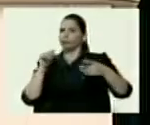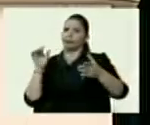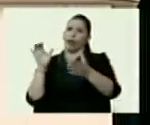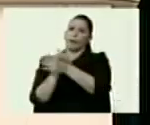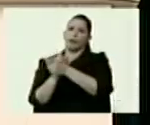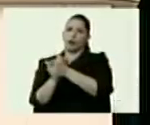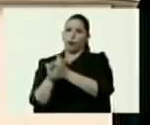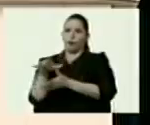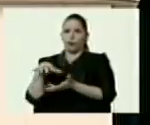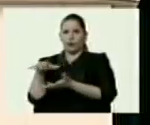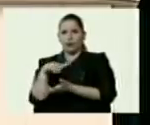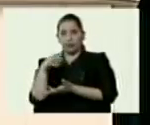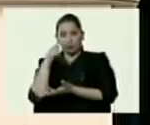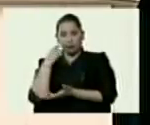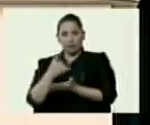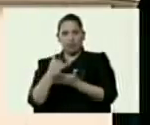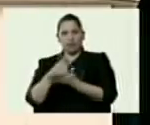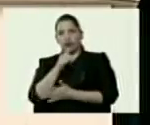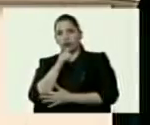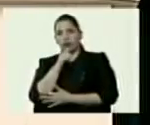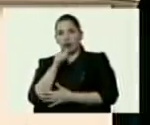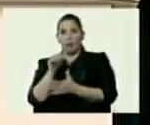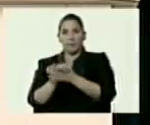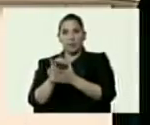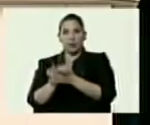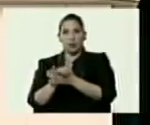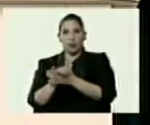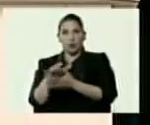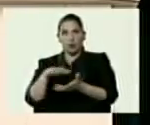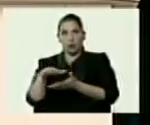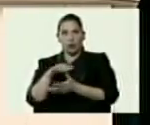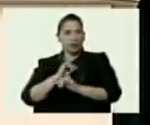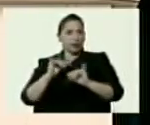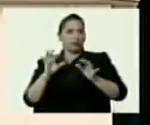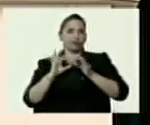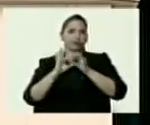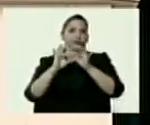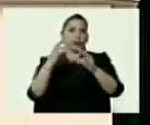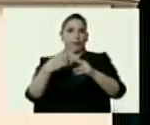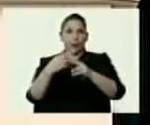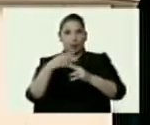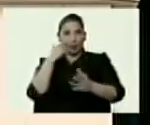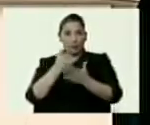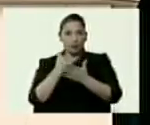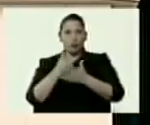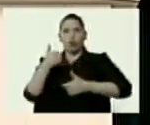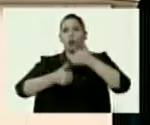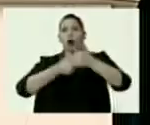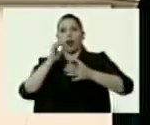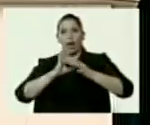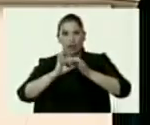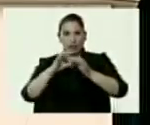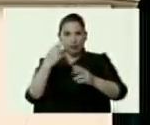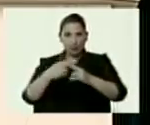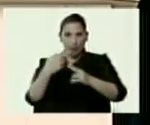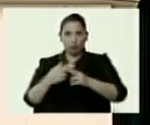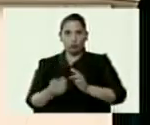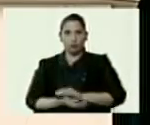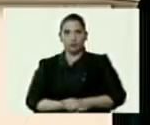problemático, y cuando hablan de alianzas peligrosas, ya vimos también cuáles son esas alianzas peligrosas.